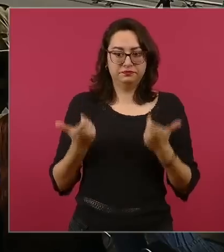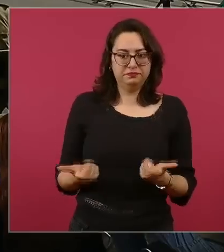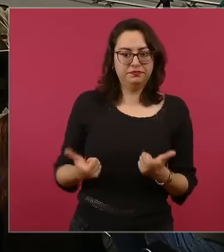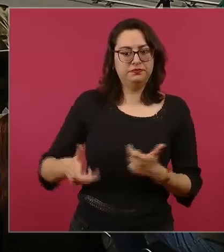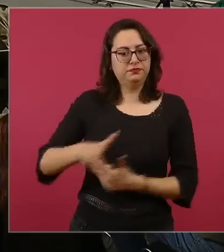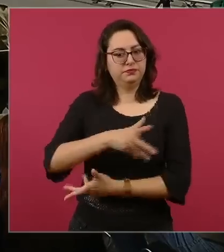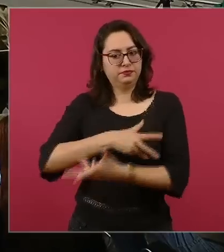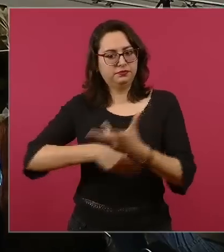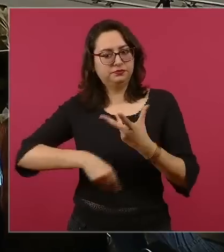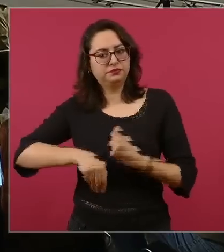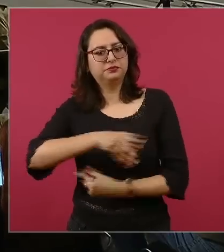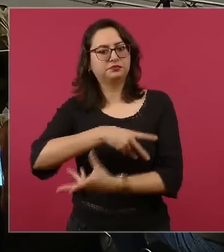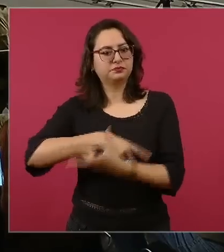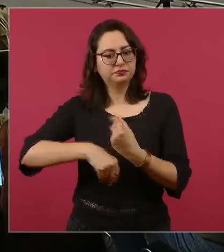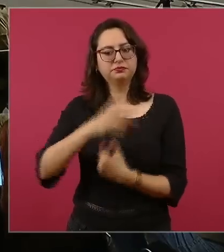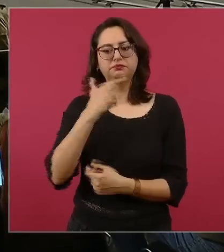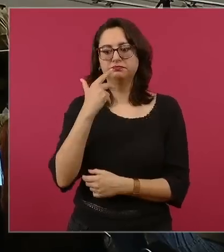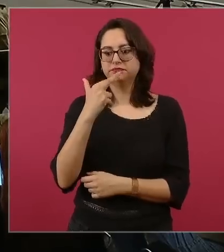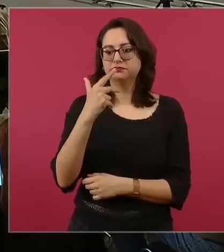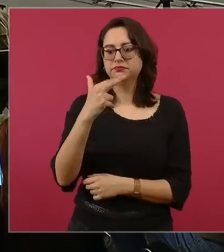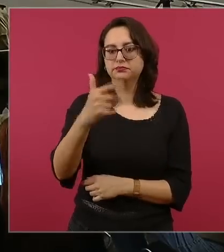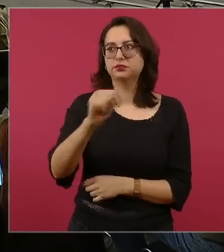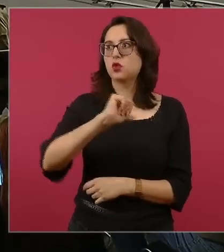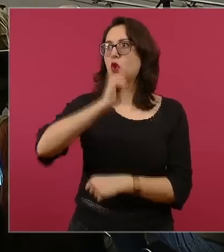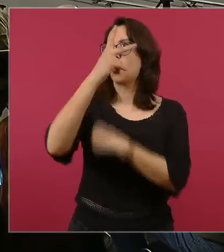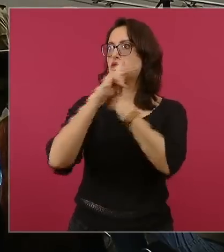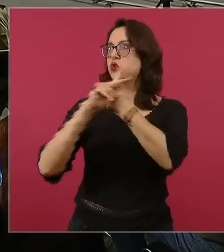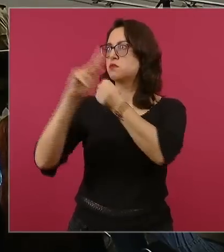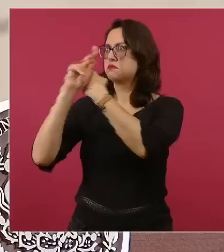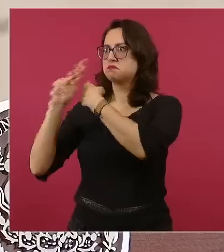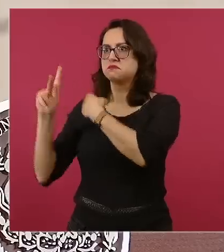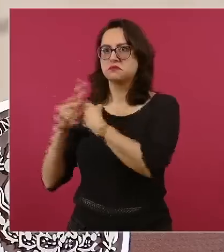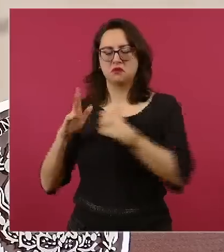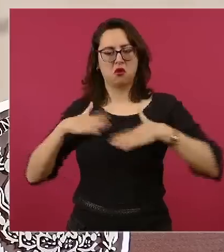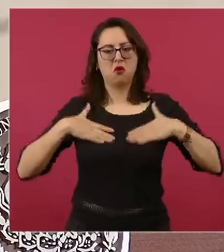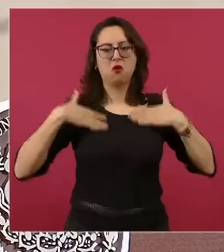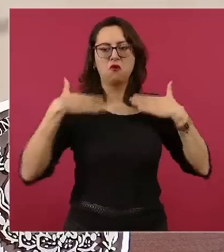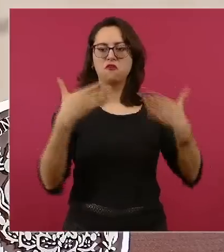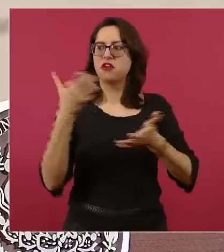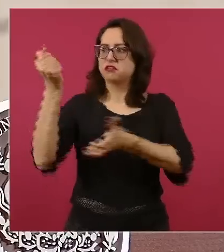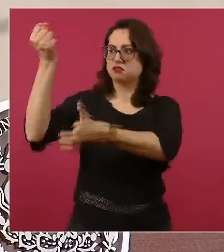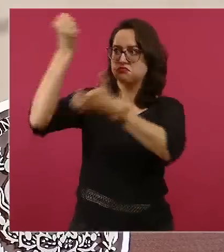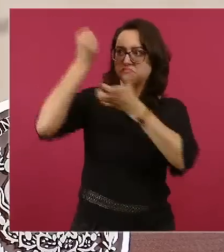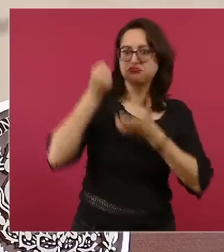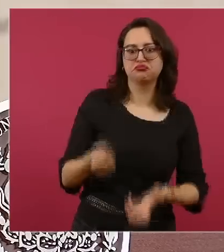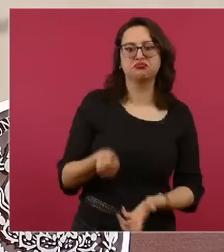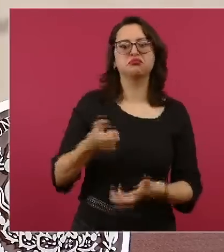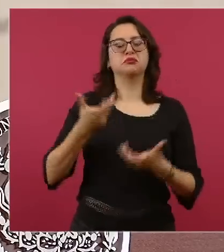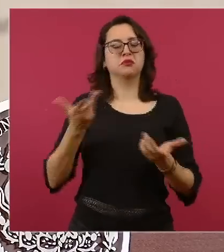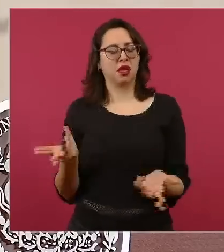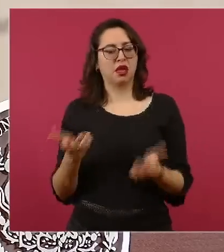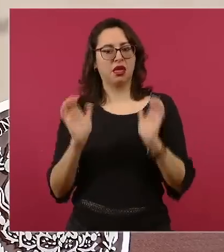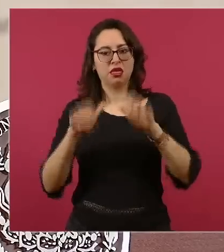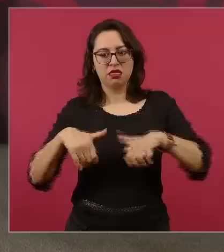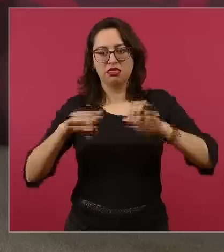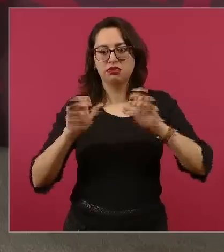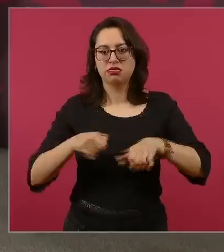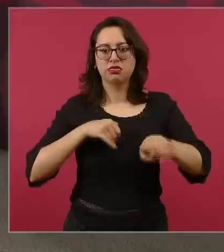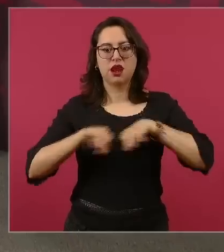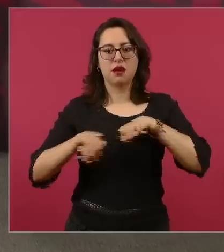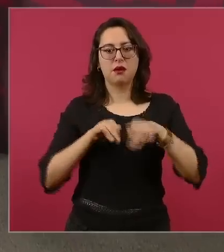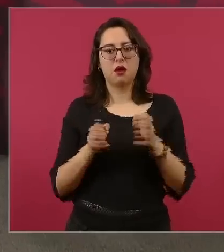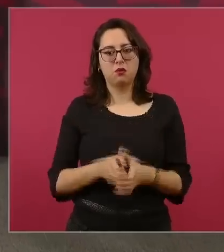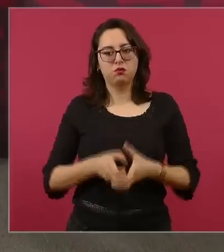porque está llegando inversión extranjera, porque estamos creando empleos, porque está creciendo la economía,